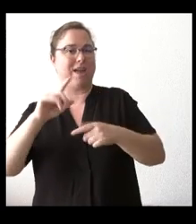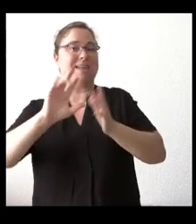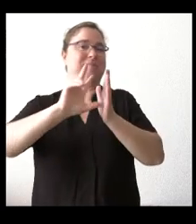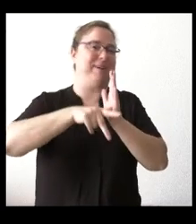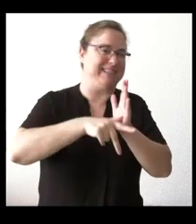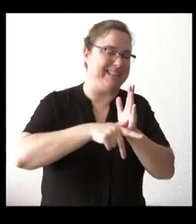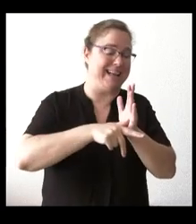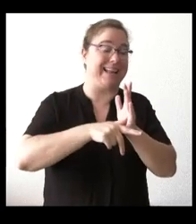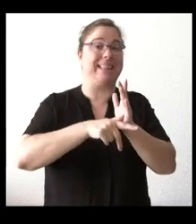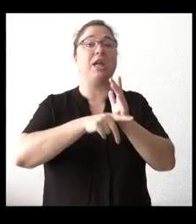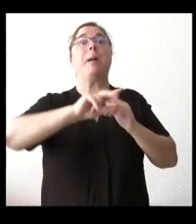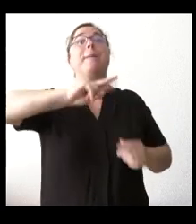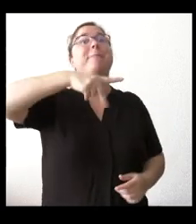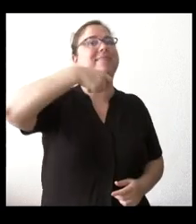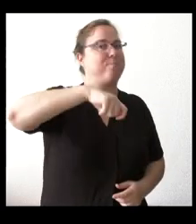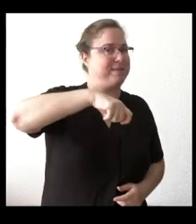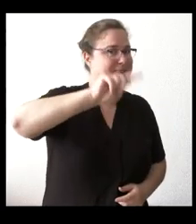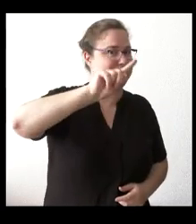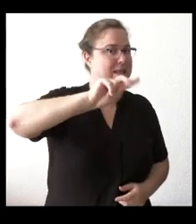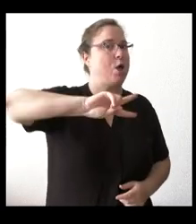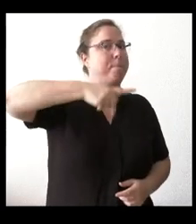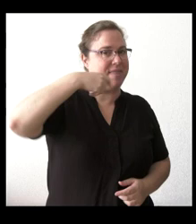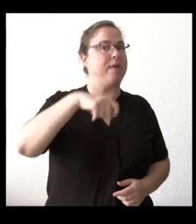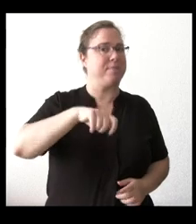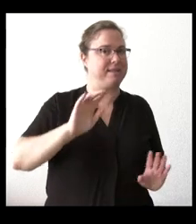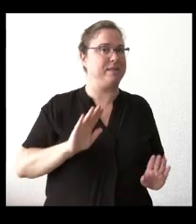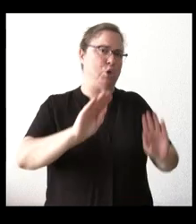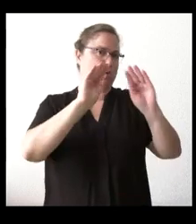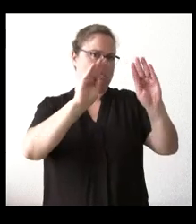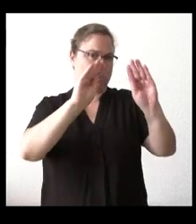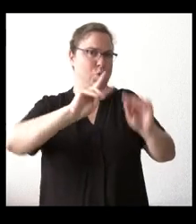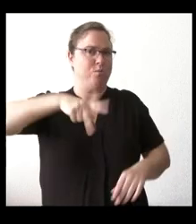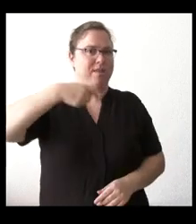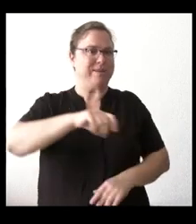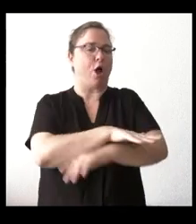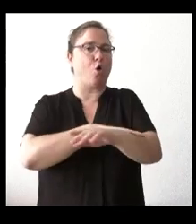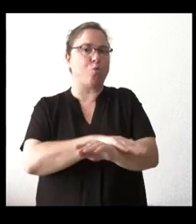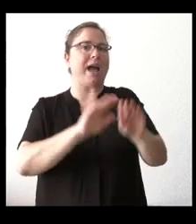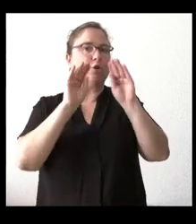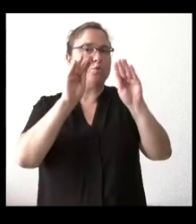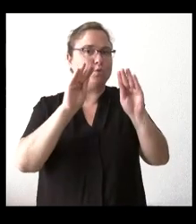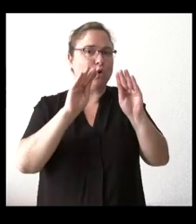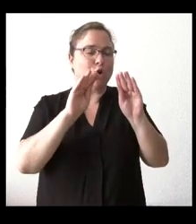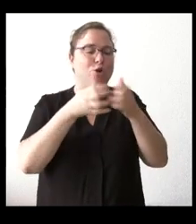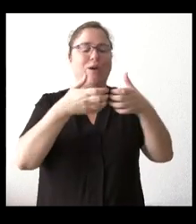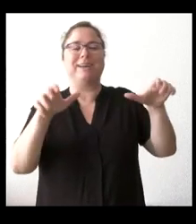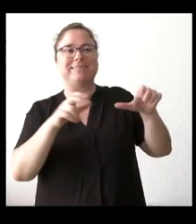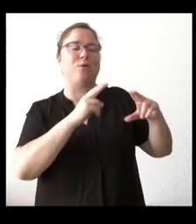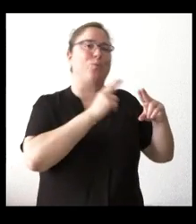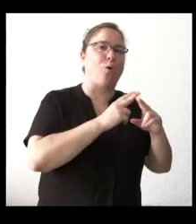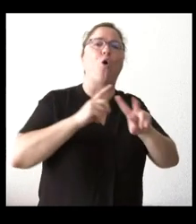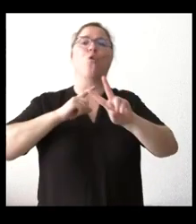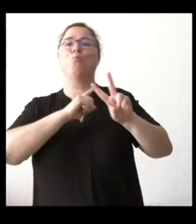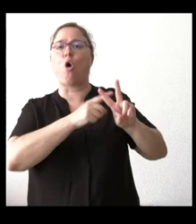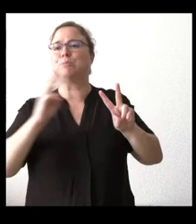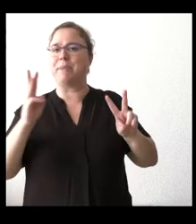o un comunicado de vicepresidencia, no de Vox, vicepresidencia, que es suya, que es un gobierno esto, aunque haya dos partidos, es un